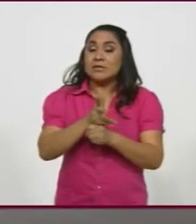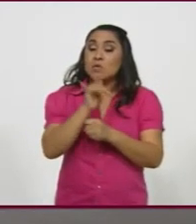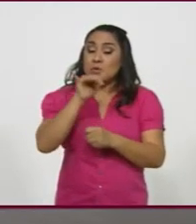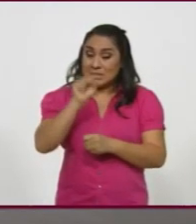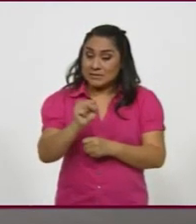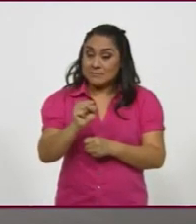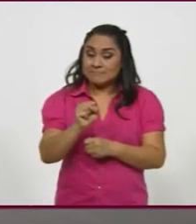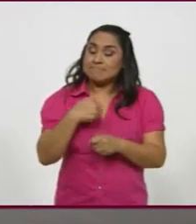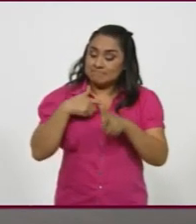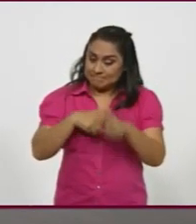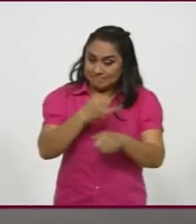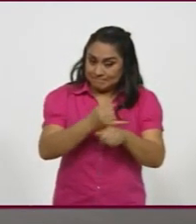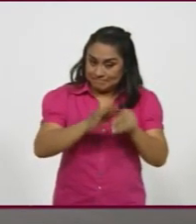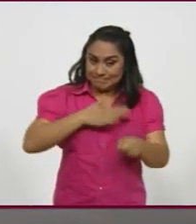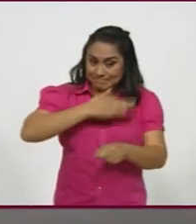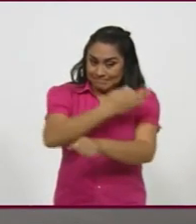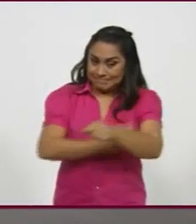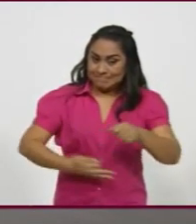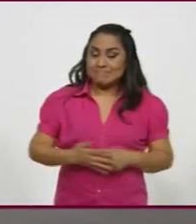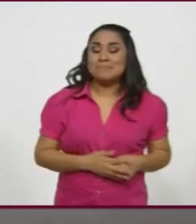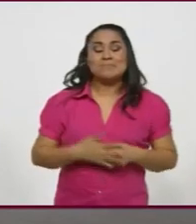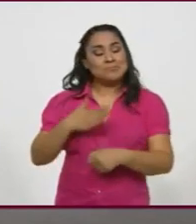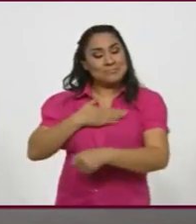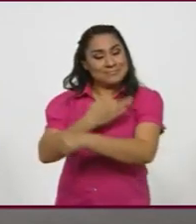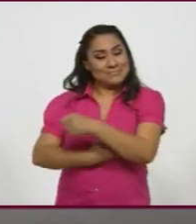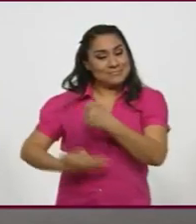Cortés se iremos informando. Buenas tardes. Muy buenas tardes, Miguel. Hasta luego.